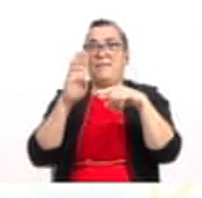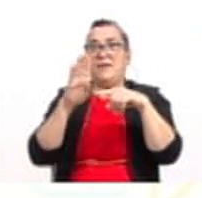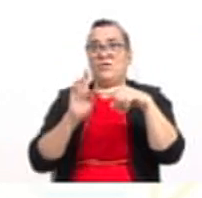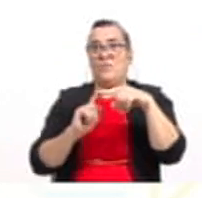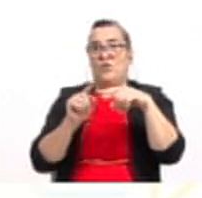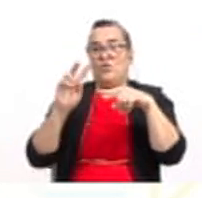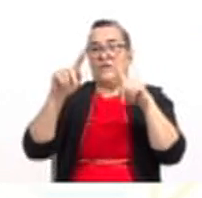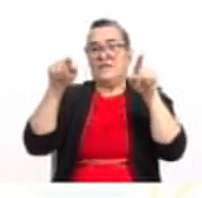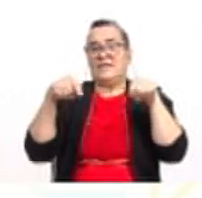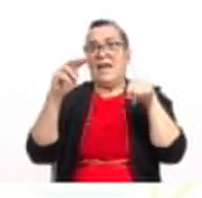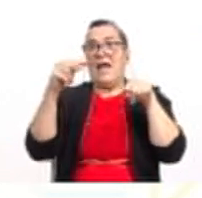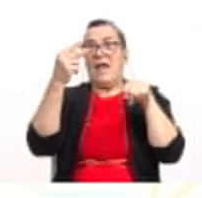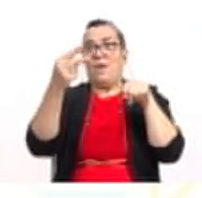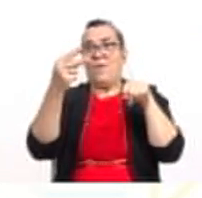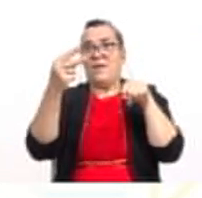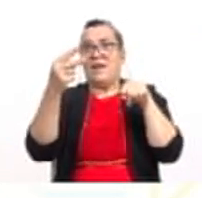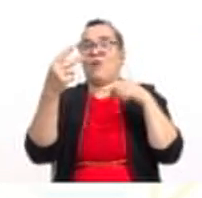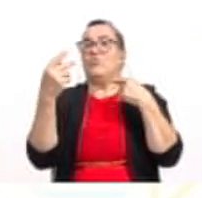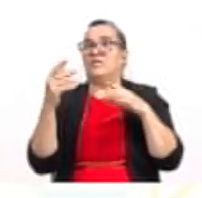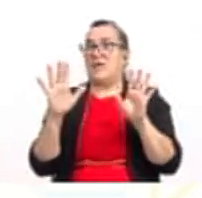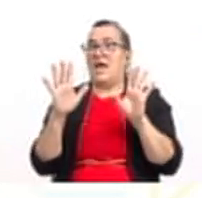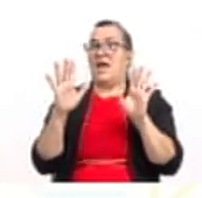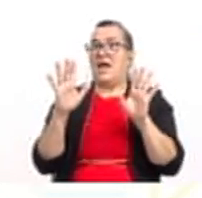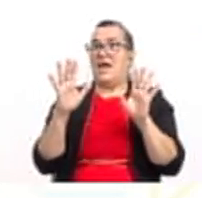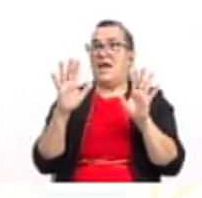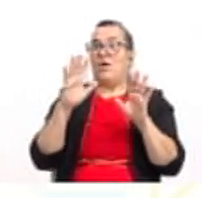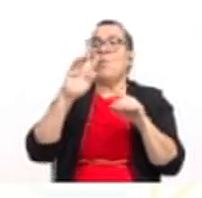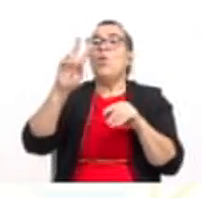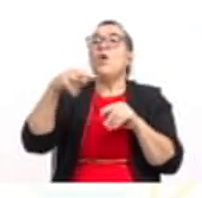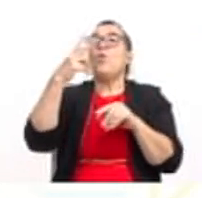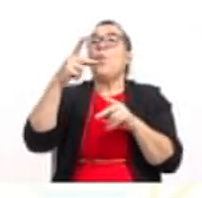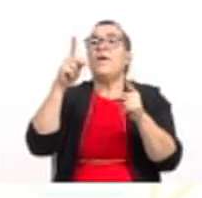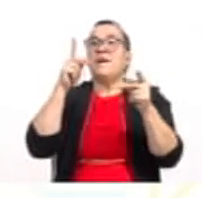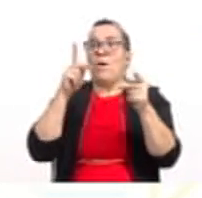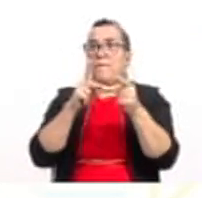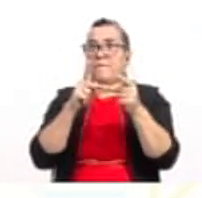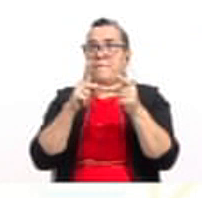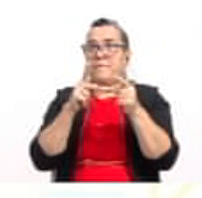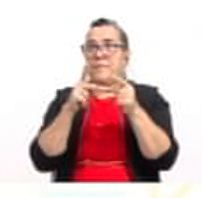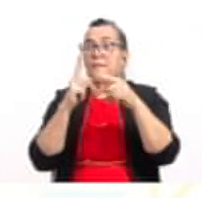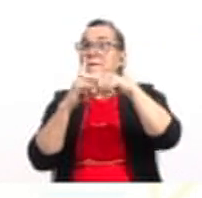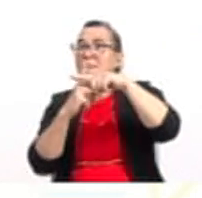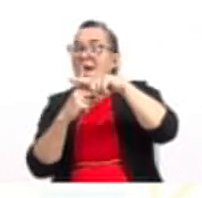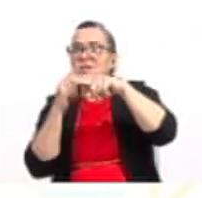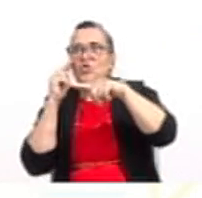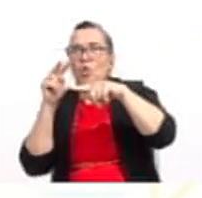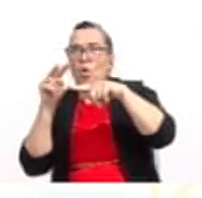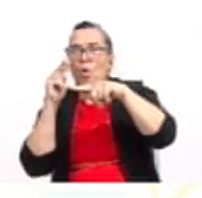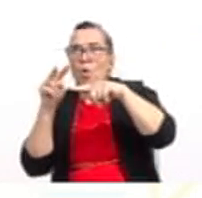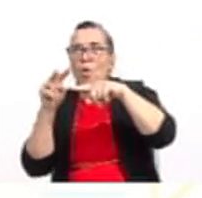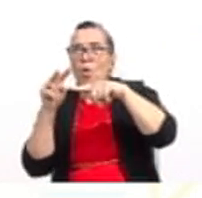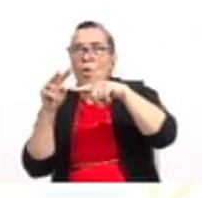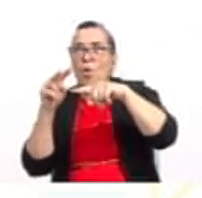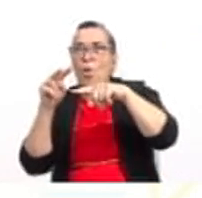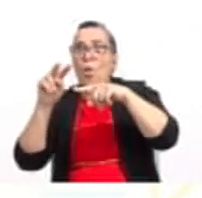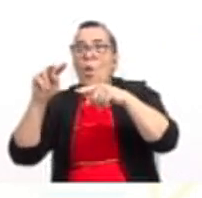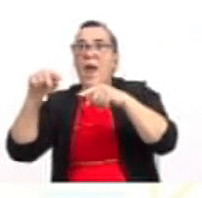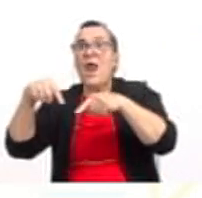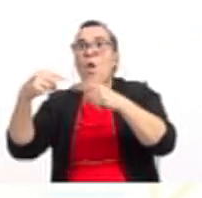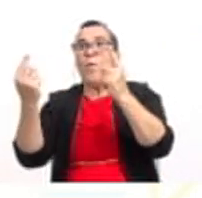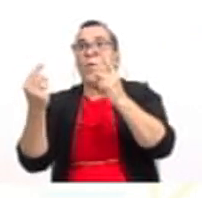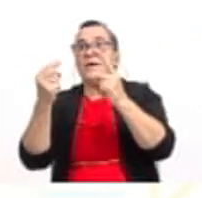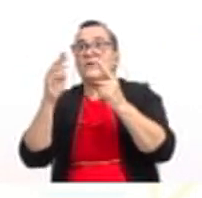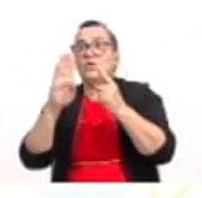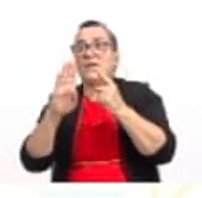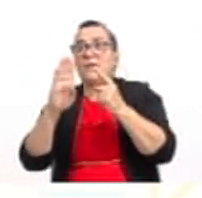2a, que ya este lo expresamos como el cuadrado perfecto, más, ojo aquí, el opuesto de b, más 4a